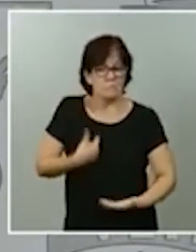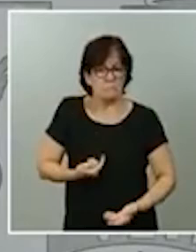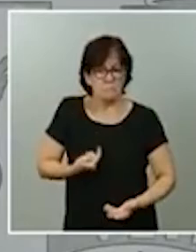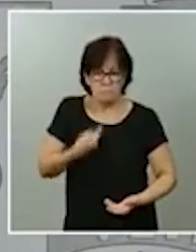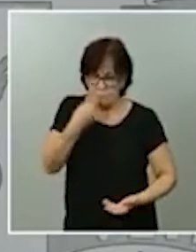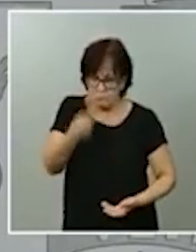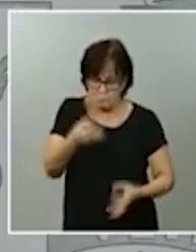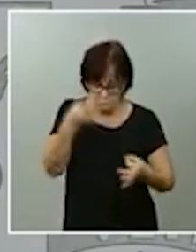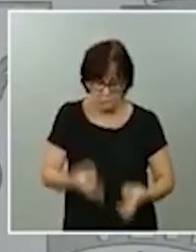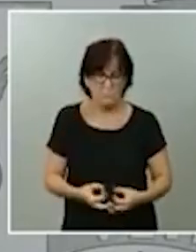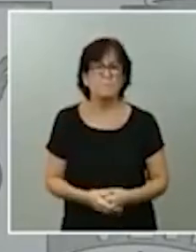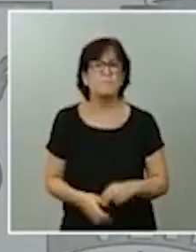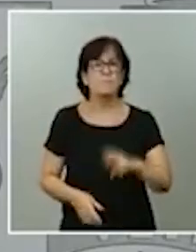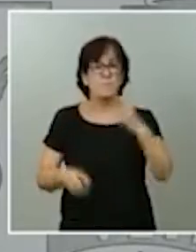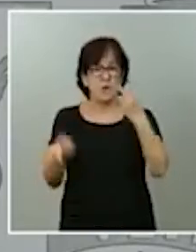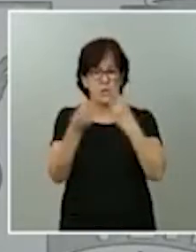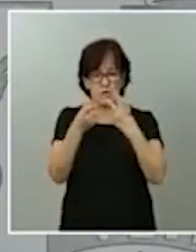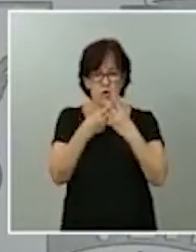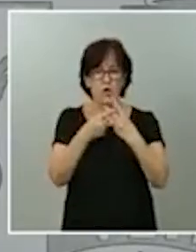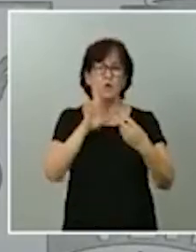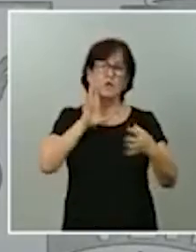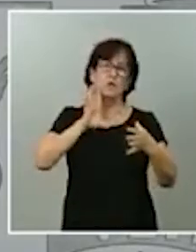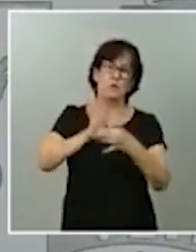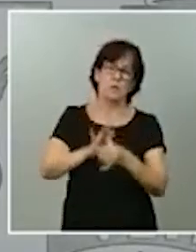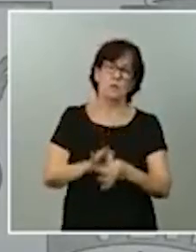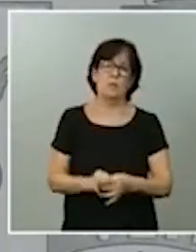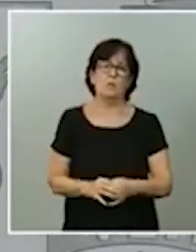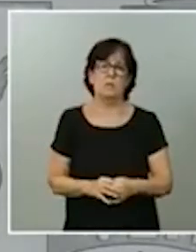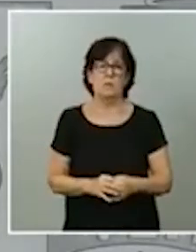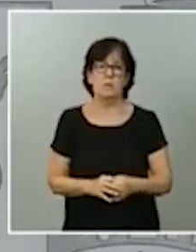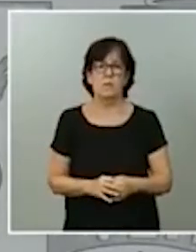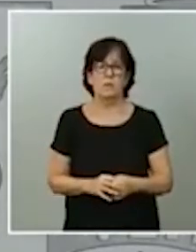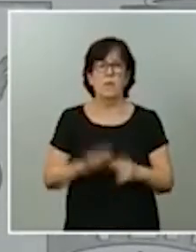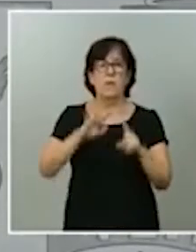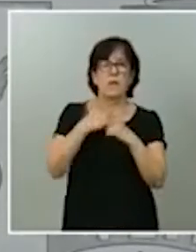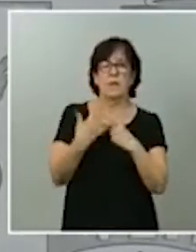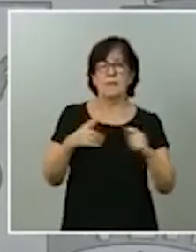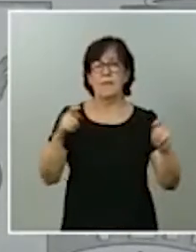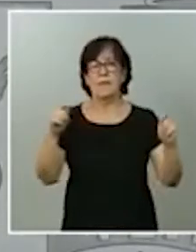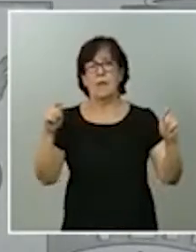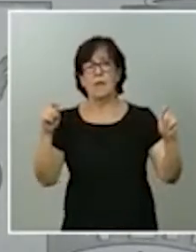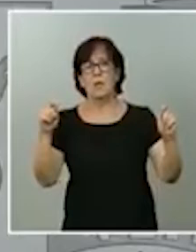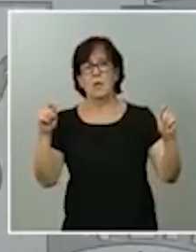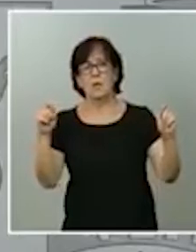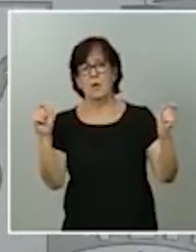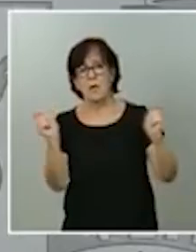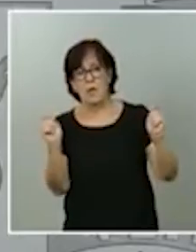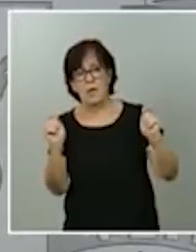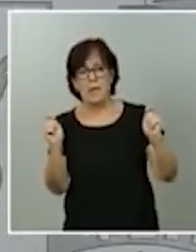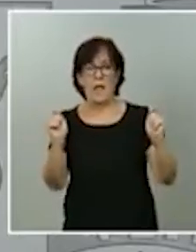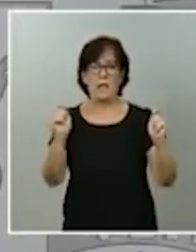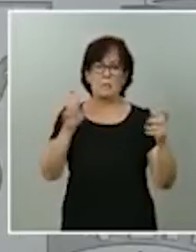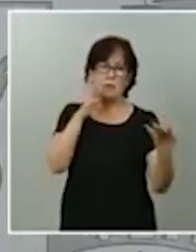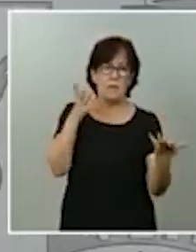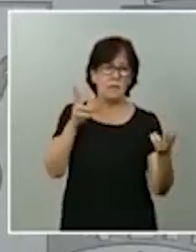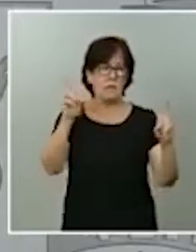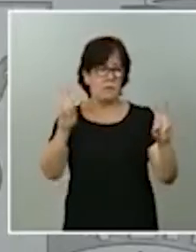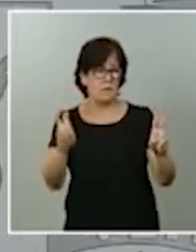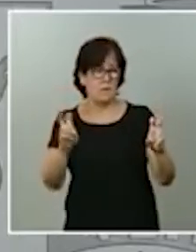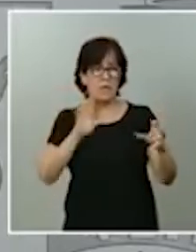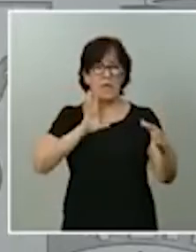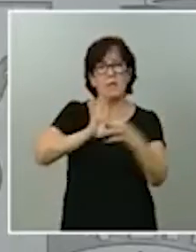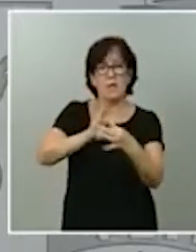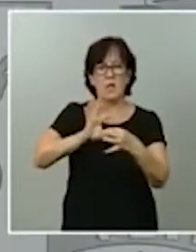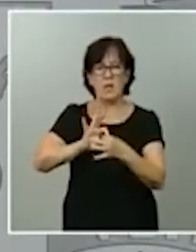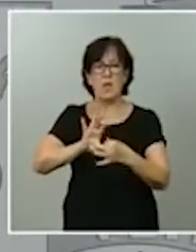dos en relación con el estado de alarma y en fin la cuestión que usted me ha dicho vinculada con la comunidad madre